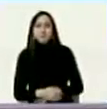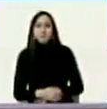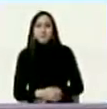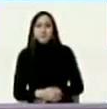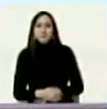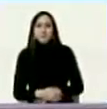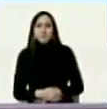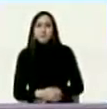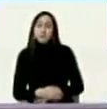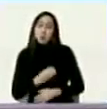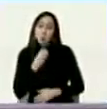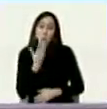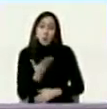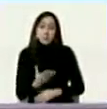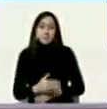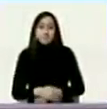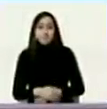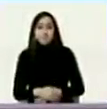bueno creo que ahora